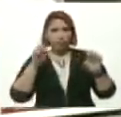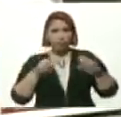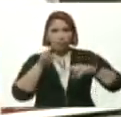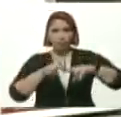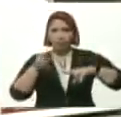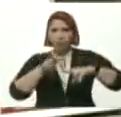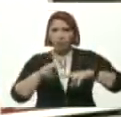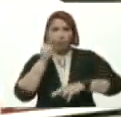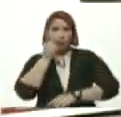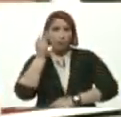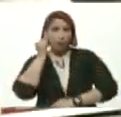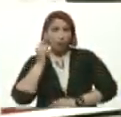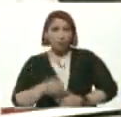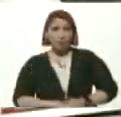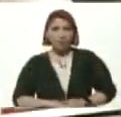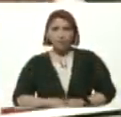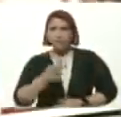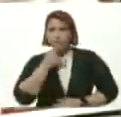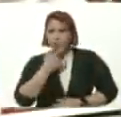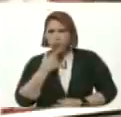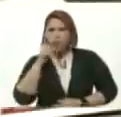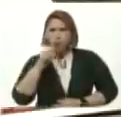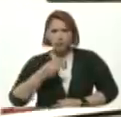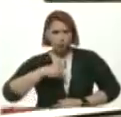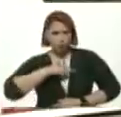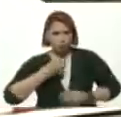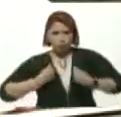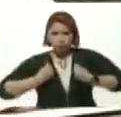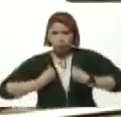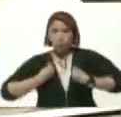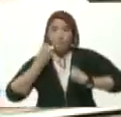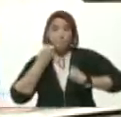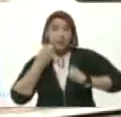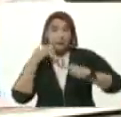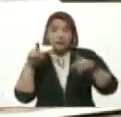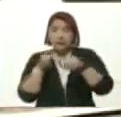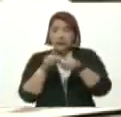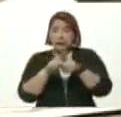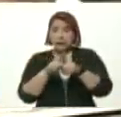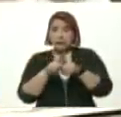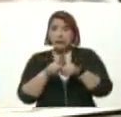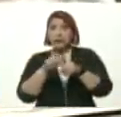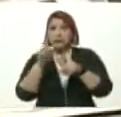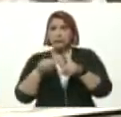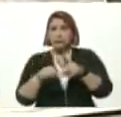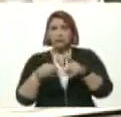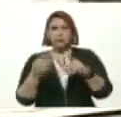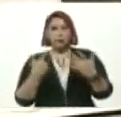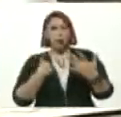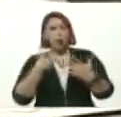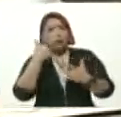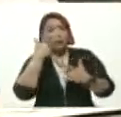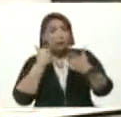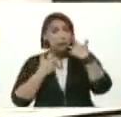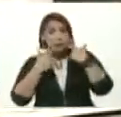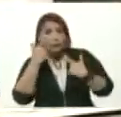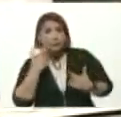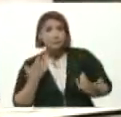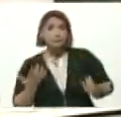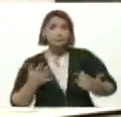Niños Y De Las Niñas Eso Es Muy Hermoso Presidente Yo Viví Una Experiencia Que Déjenme Decirle Que Bueno Me Puse A llorar Porque Uno